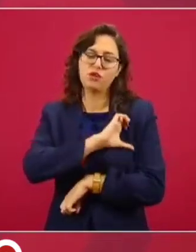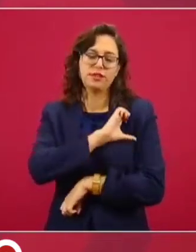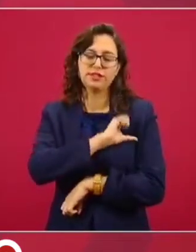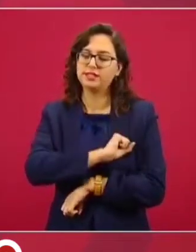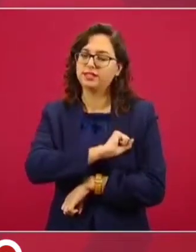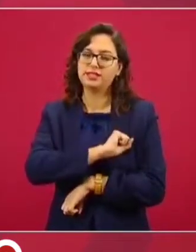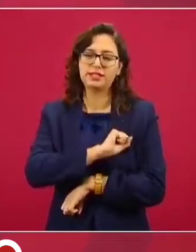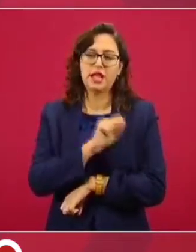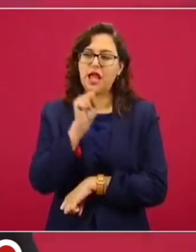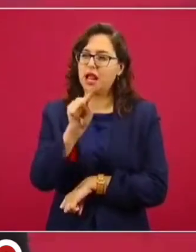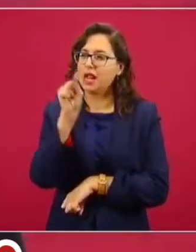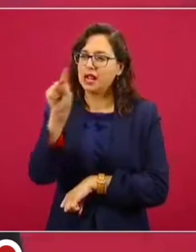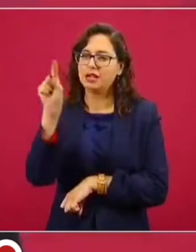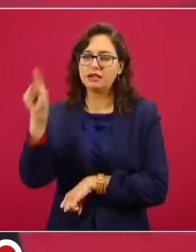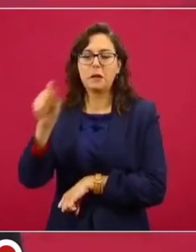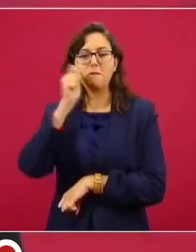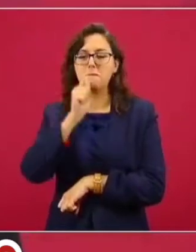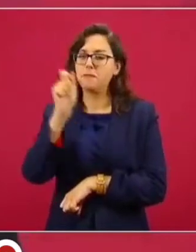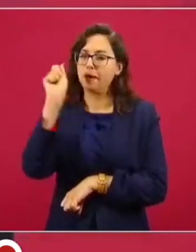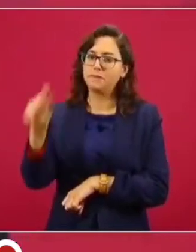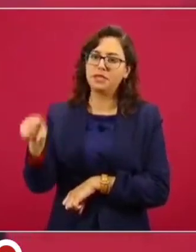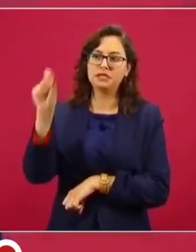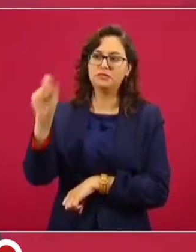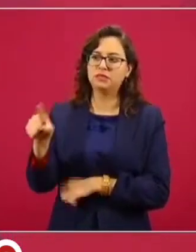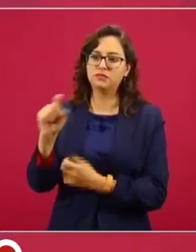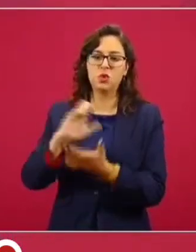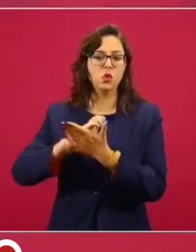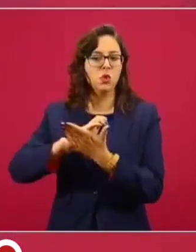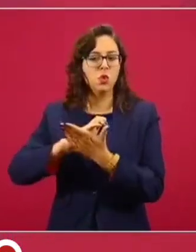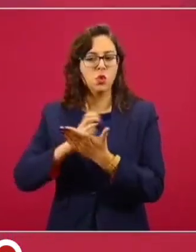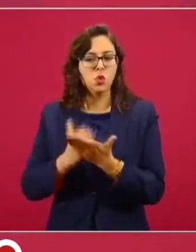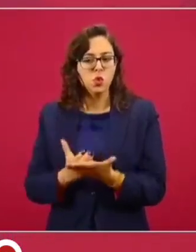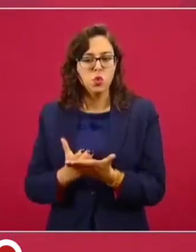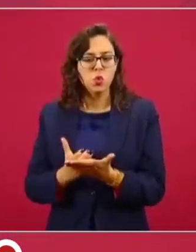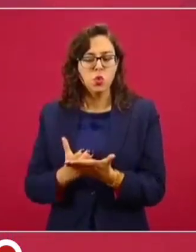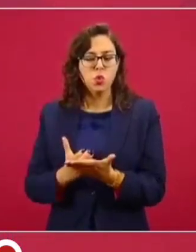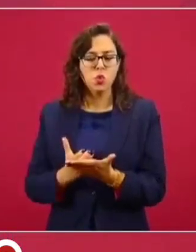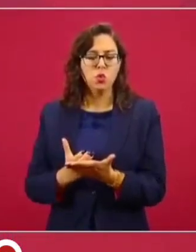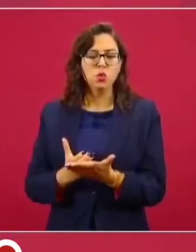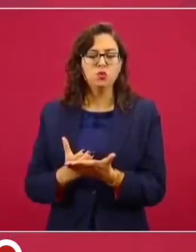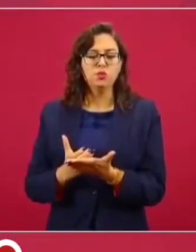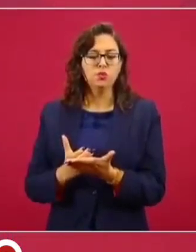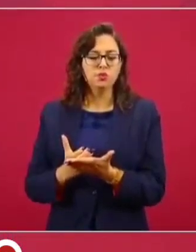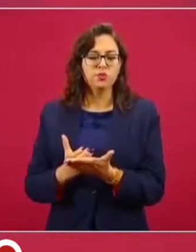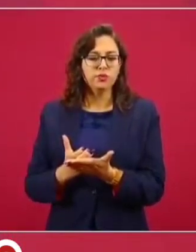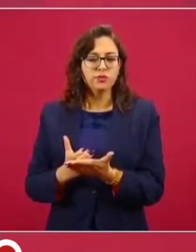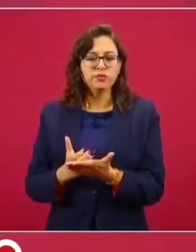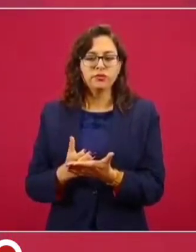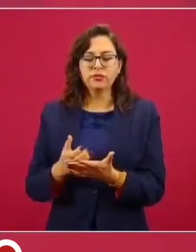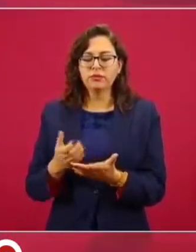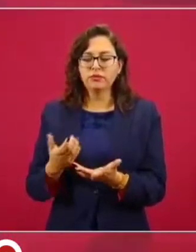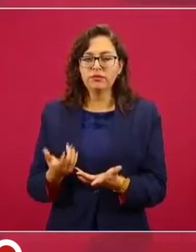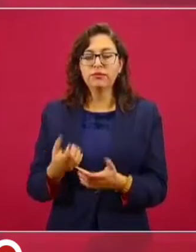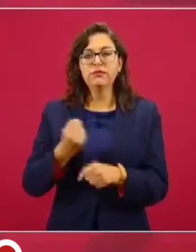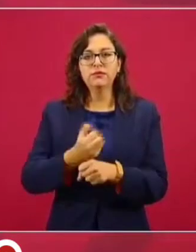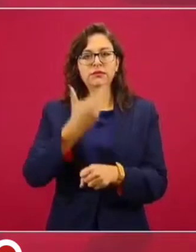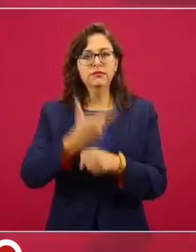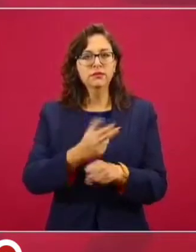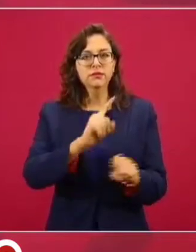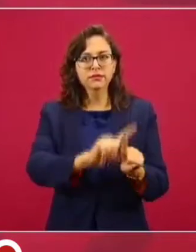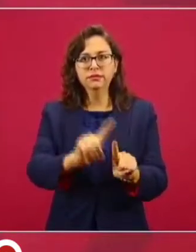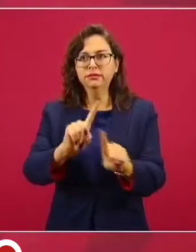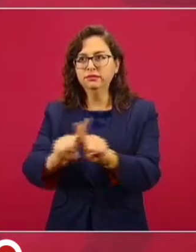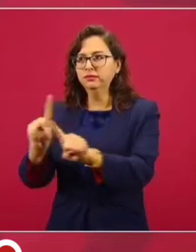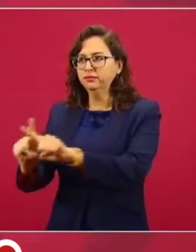que tenían contratos con las secretarías del gobierno.